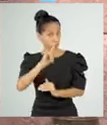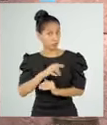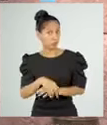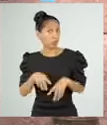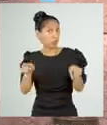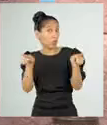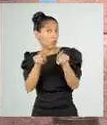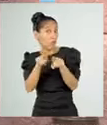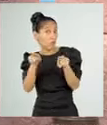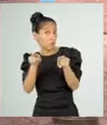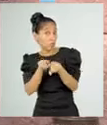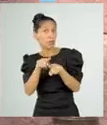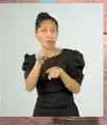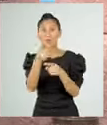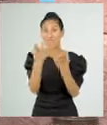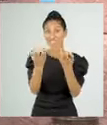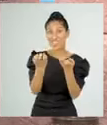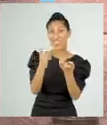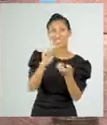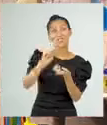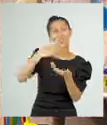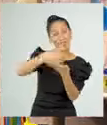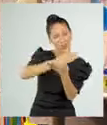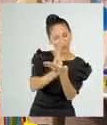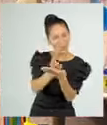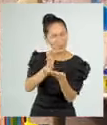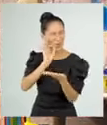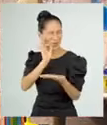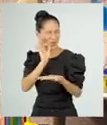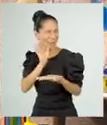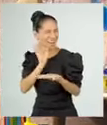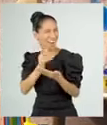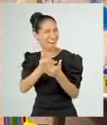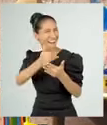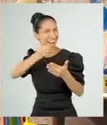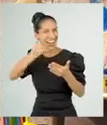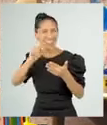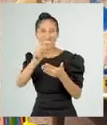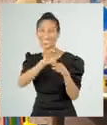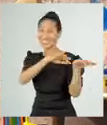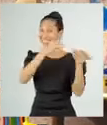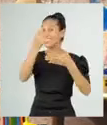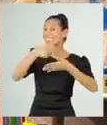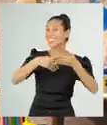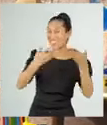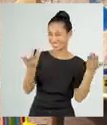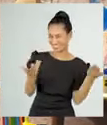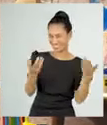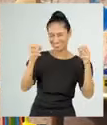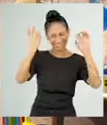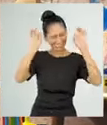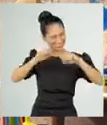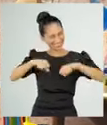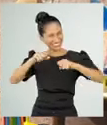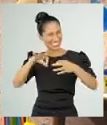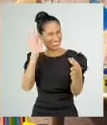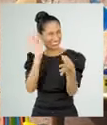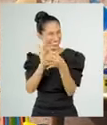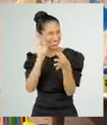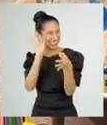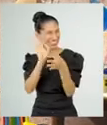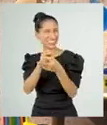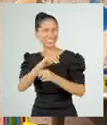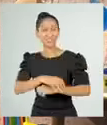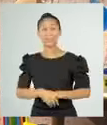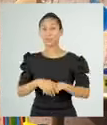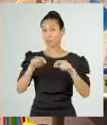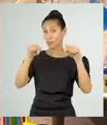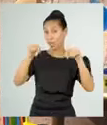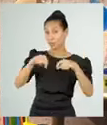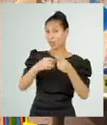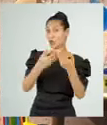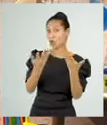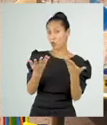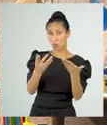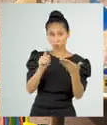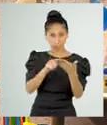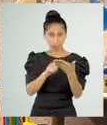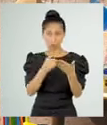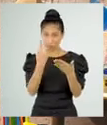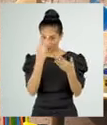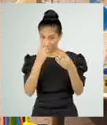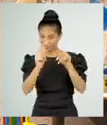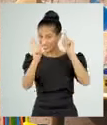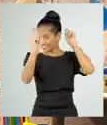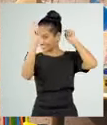prepararte una deliciosa comida. Exacto. Acabamos de seguir las instrucciones al pie de la letra y como resultado